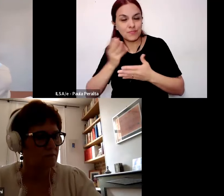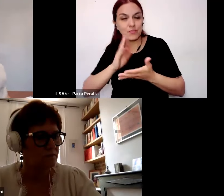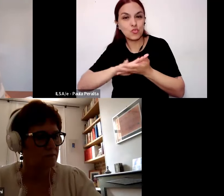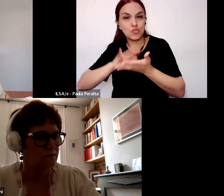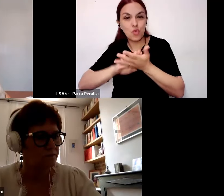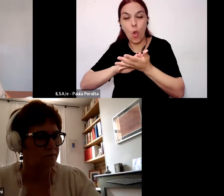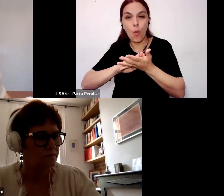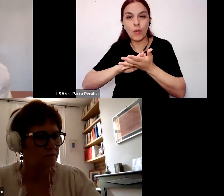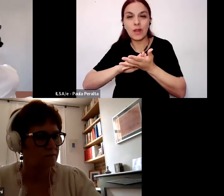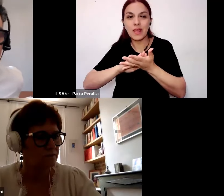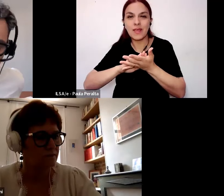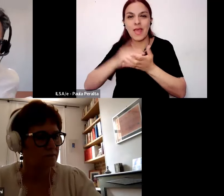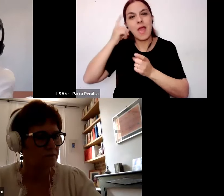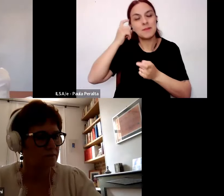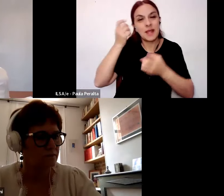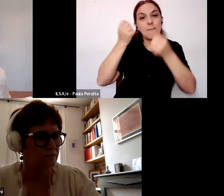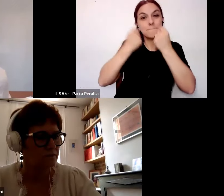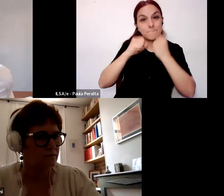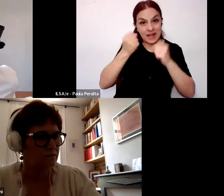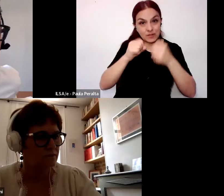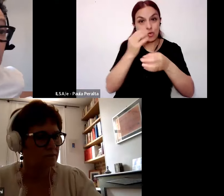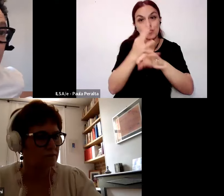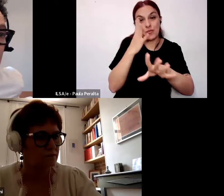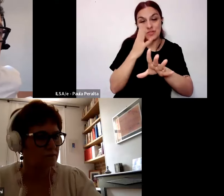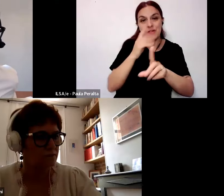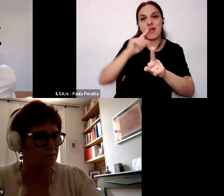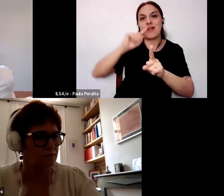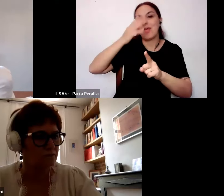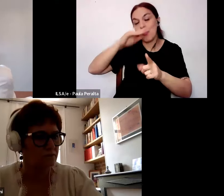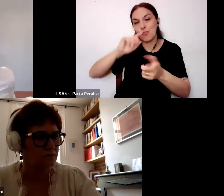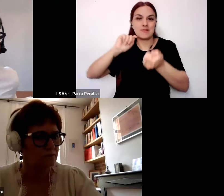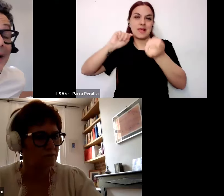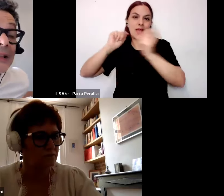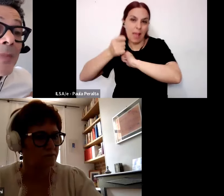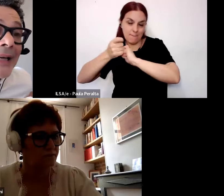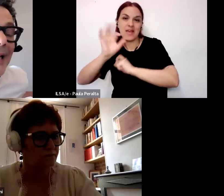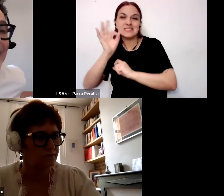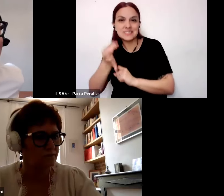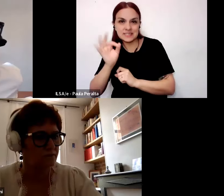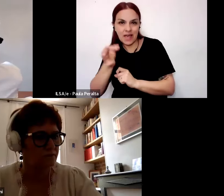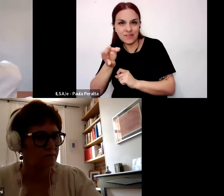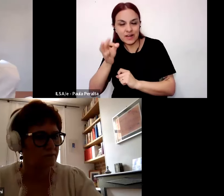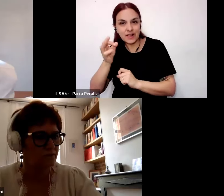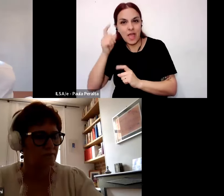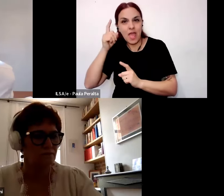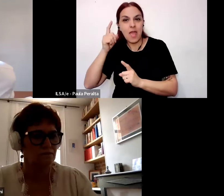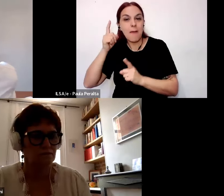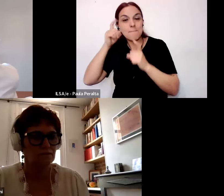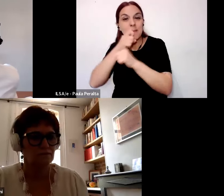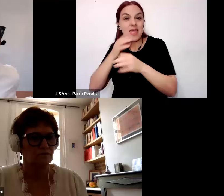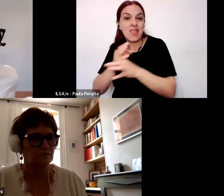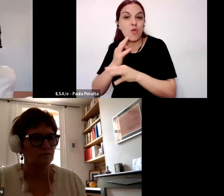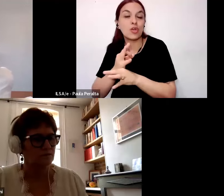práctico profesional devenido un saber pedagógico público que se legitimaría a través de